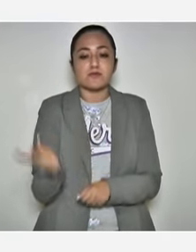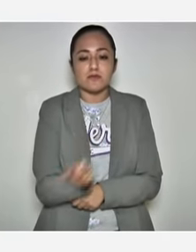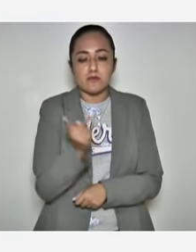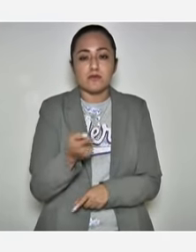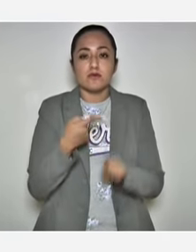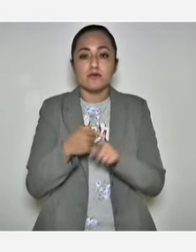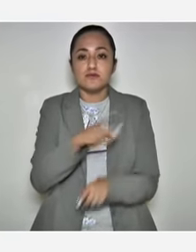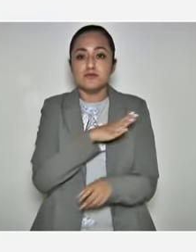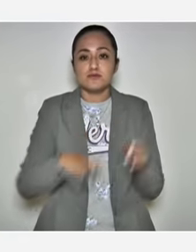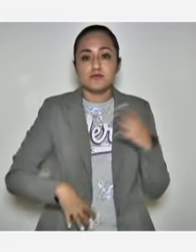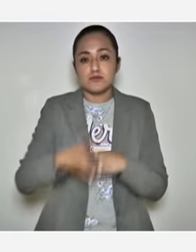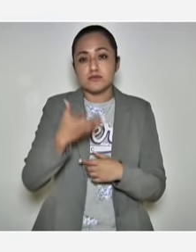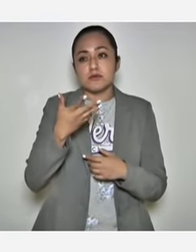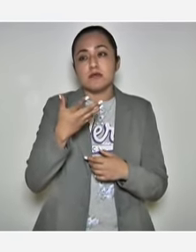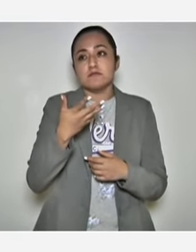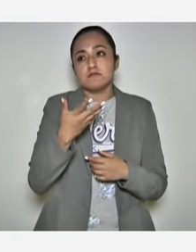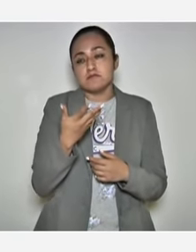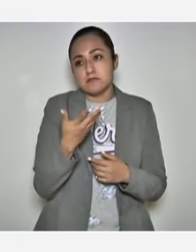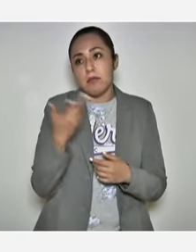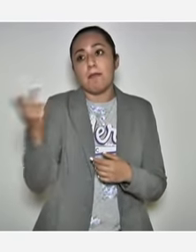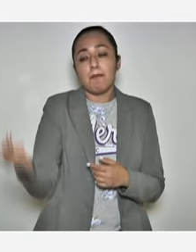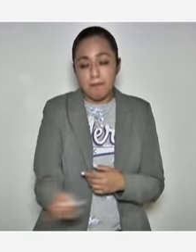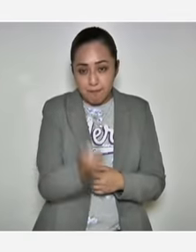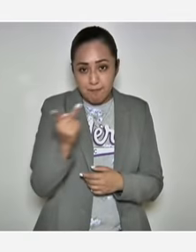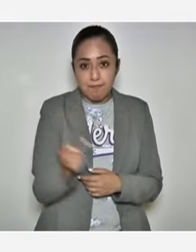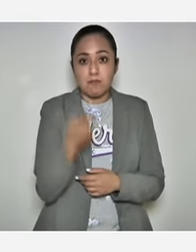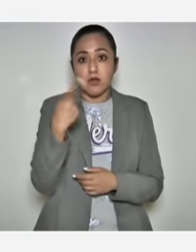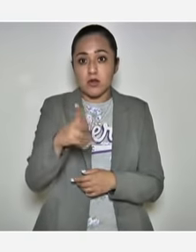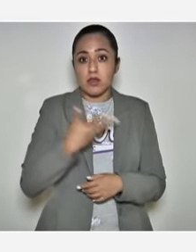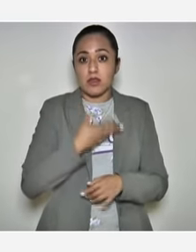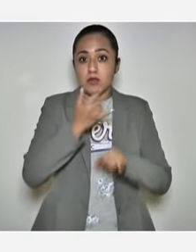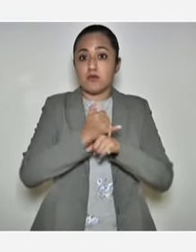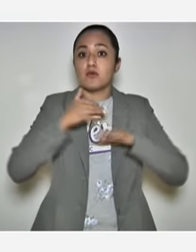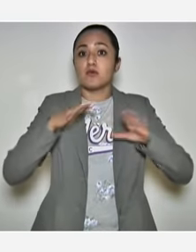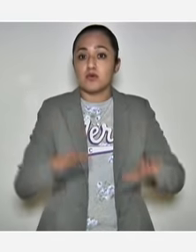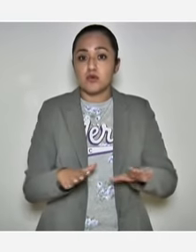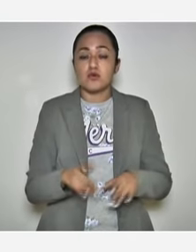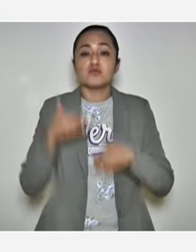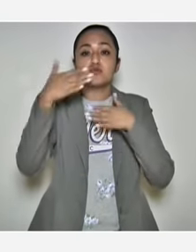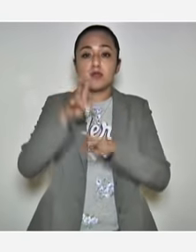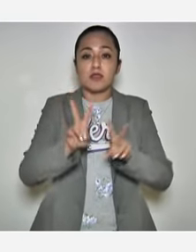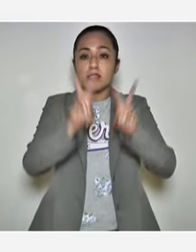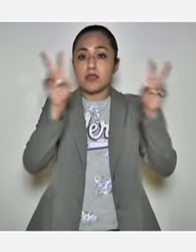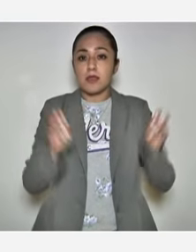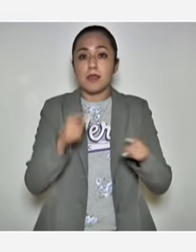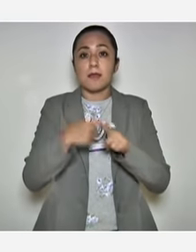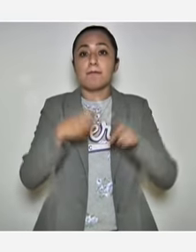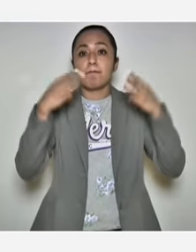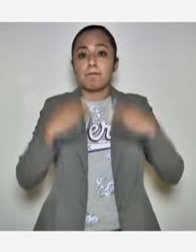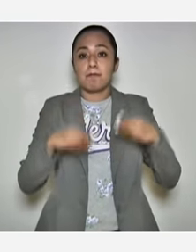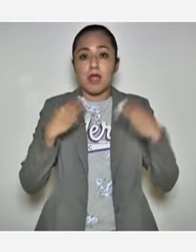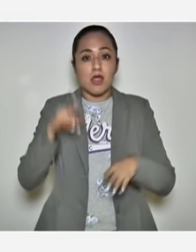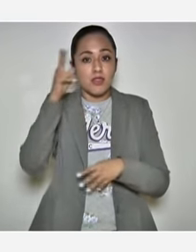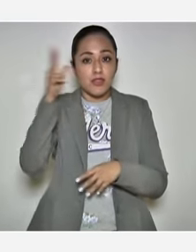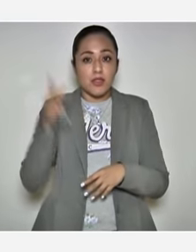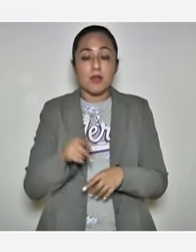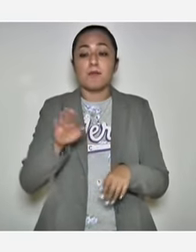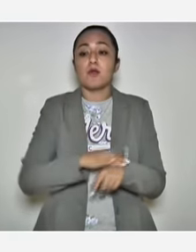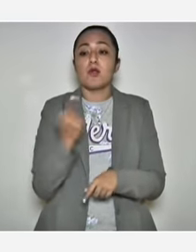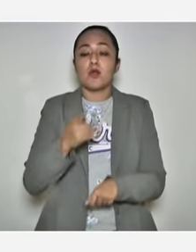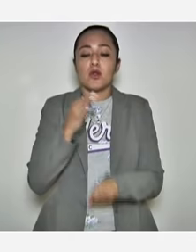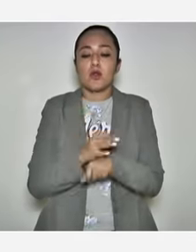candidato, preguntarle sobre, saber si ustedes tienen información del tema del mercado hidalgo luego de que